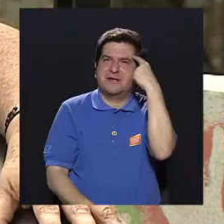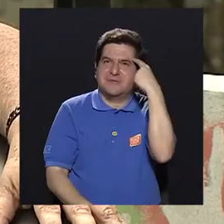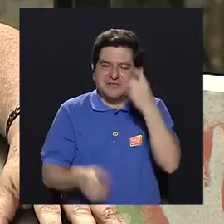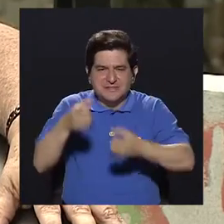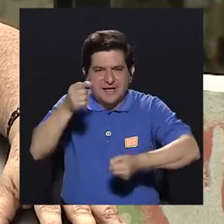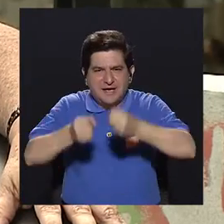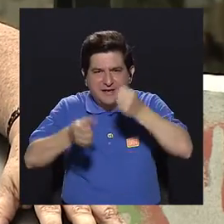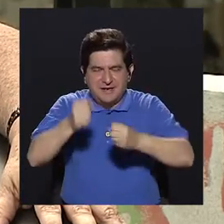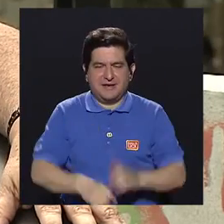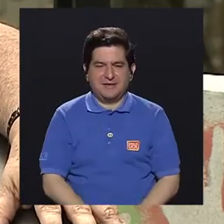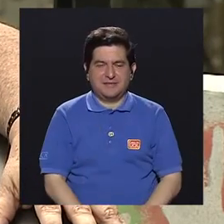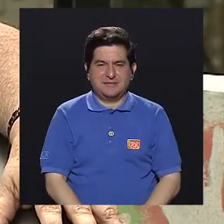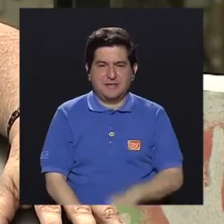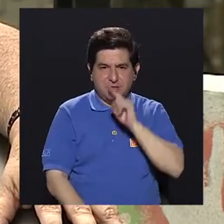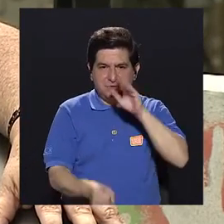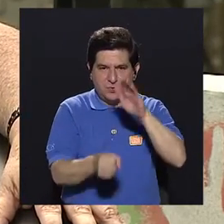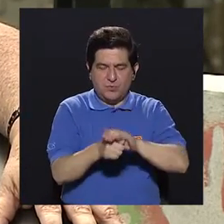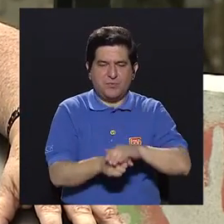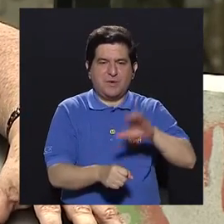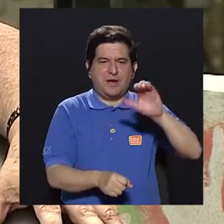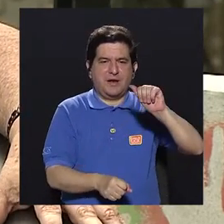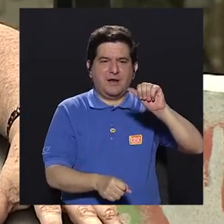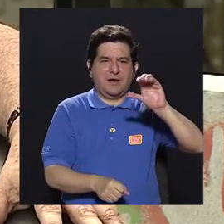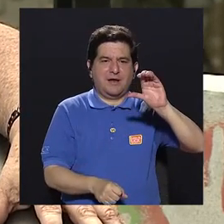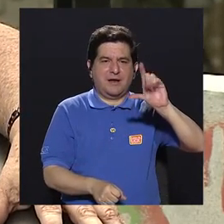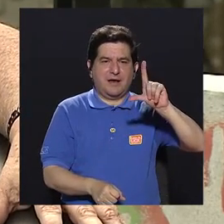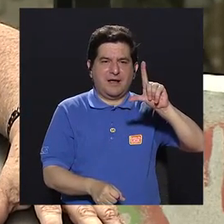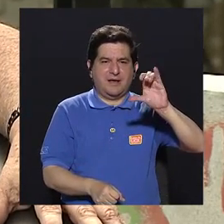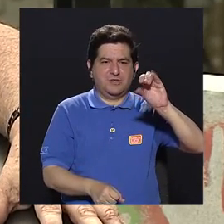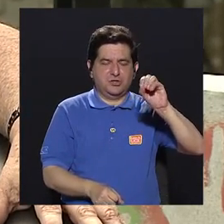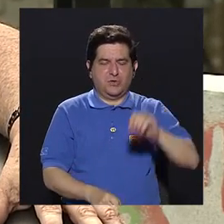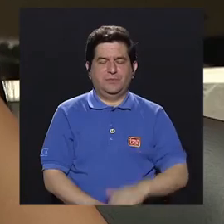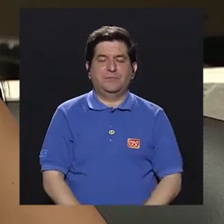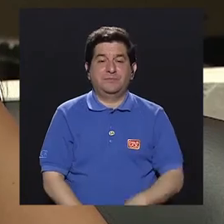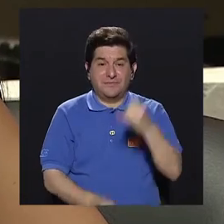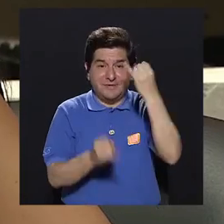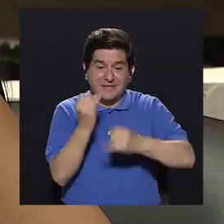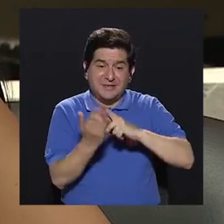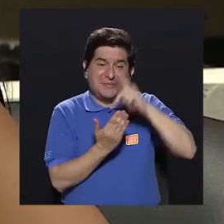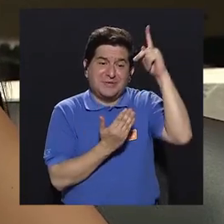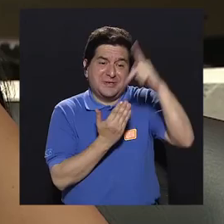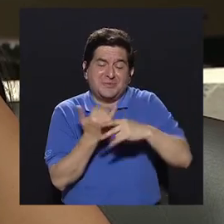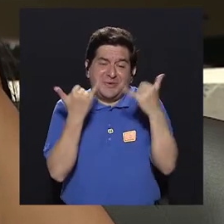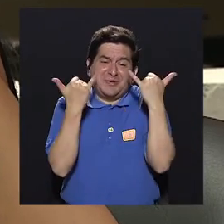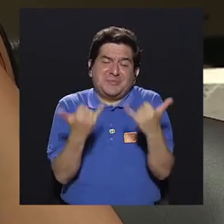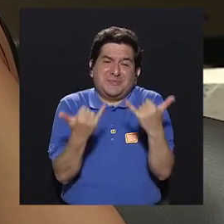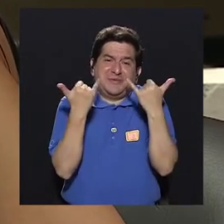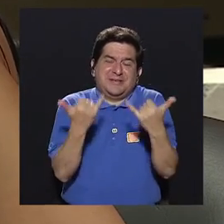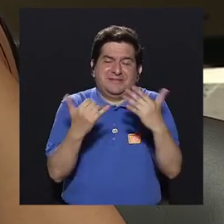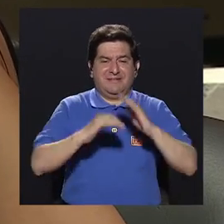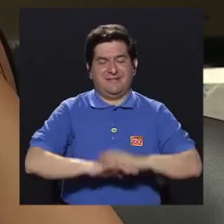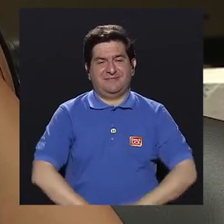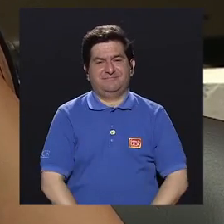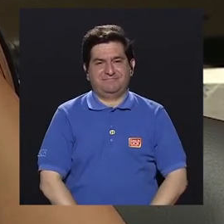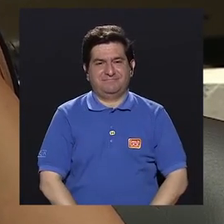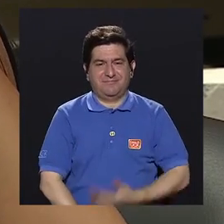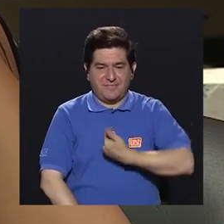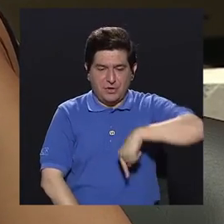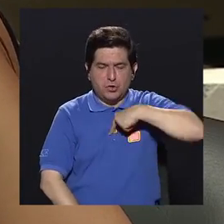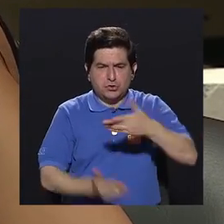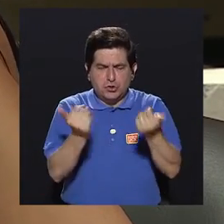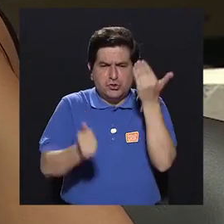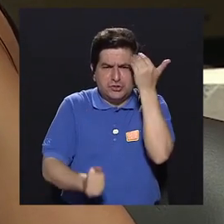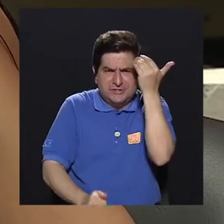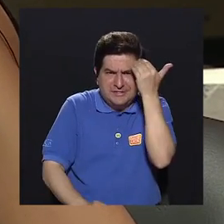leche, ¿verdad? Suplir el calcio. Marcela, ya se nos acabó el programa. Lamentablemente, pero... Nada más queremos